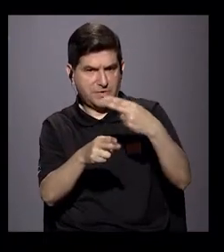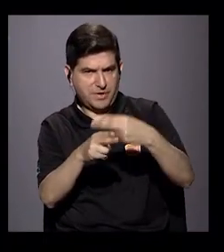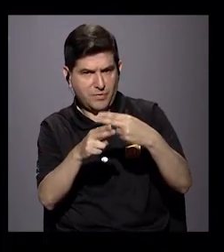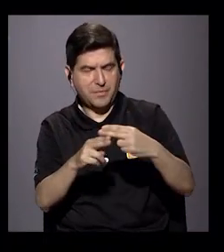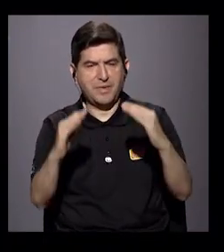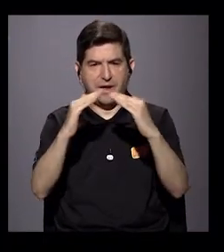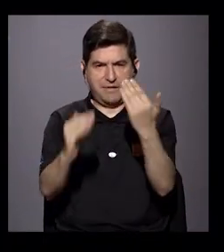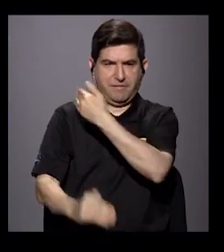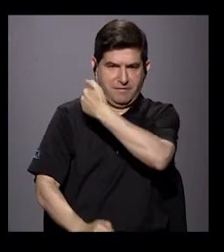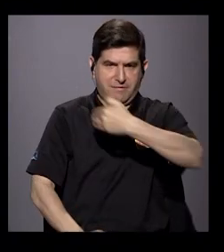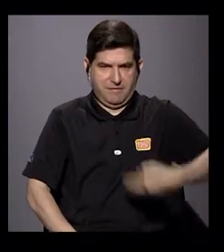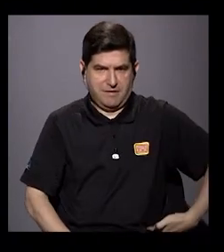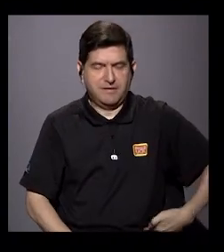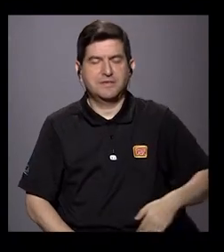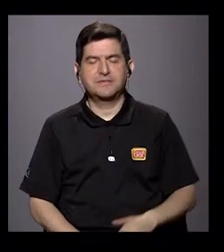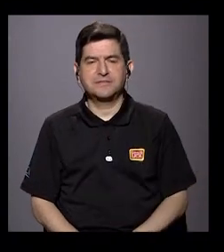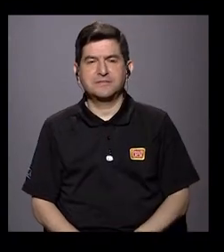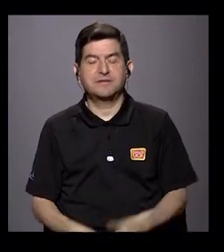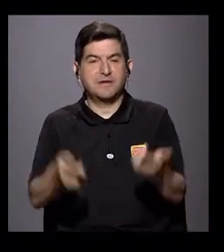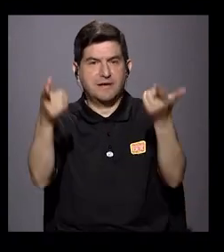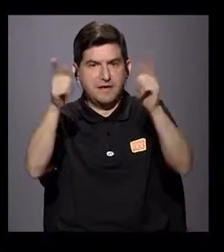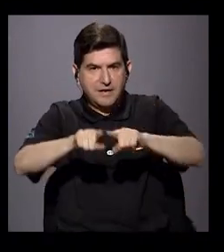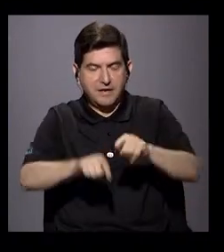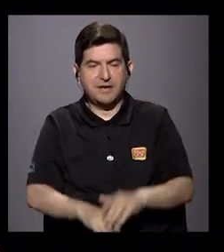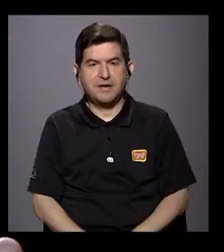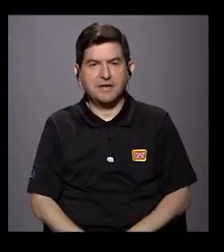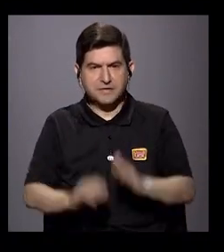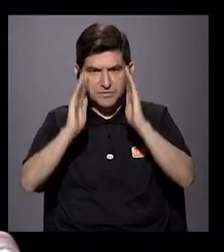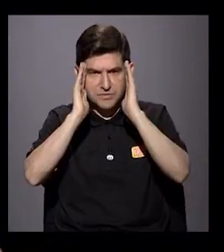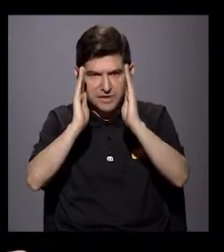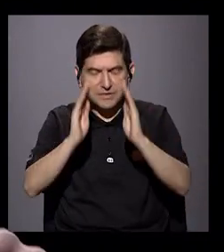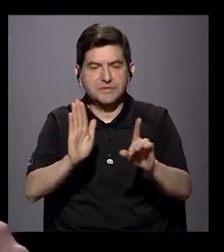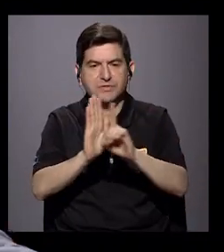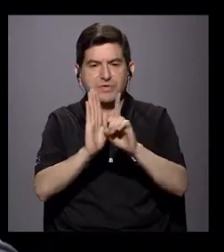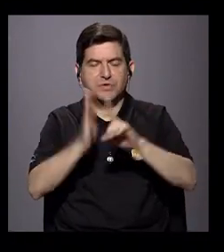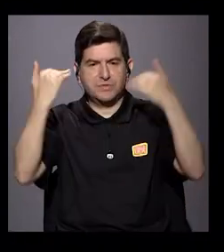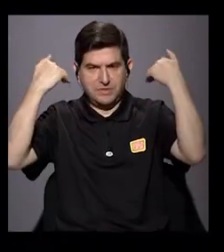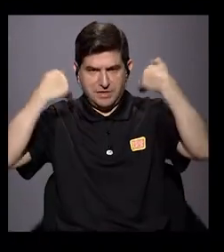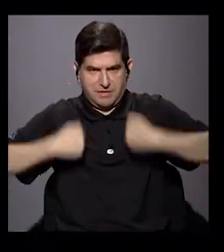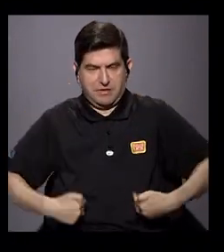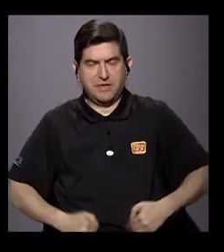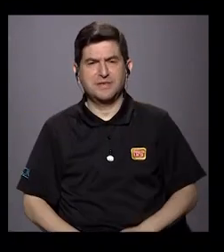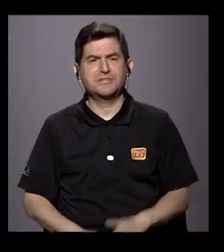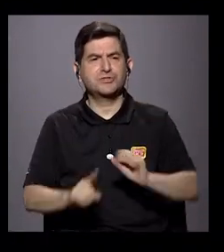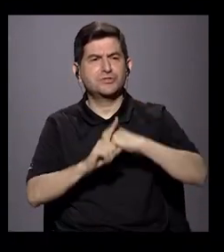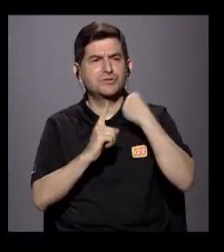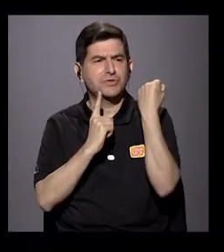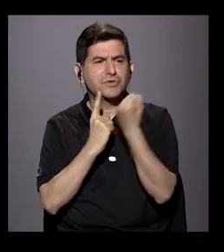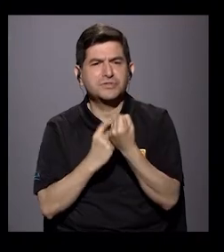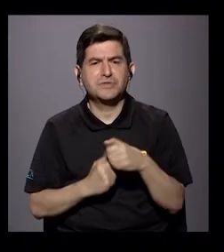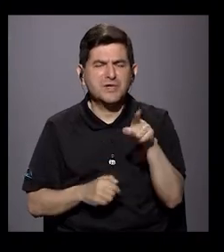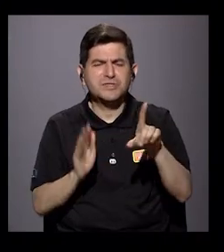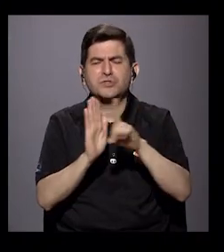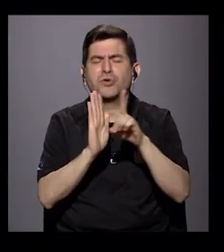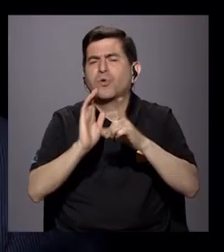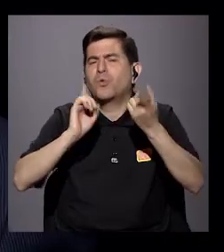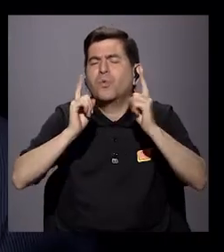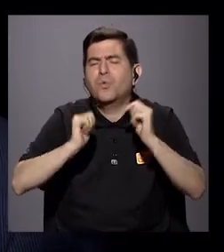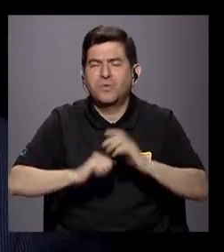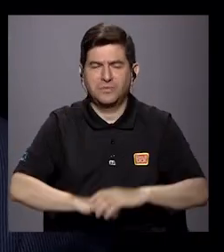por casa presidencial en el caso de la cobertura de los derechos humanos, ¿cuál es el estado de salud de esos derechos?